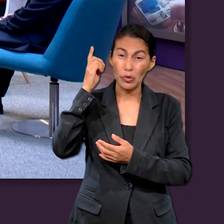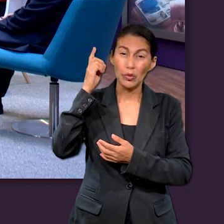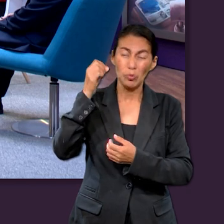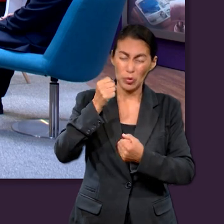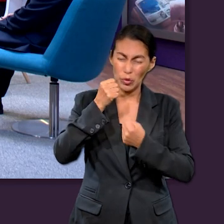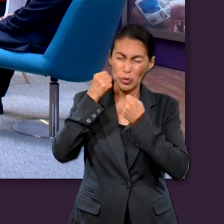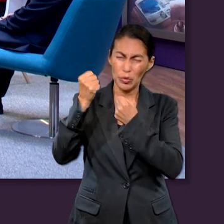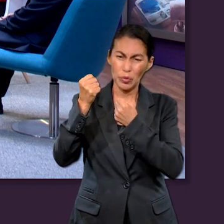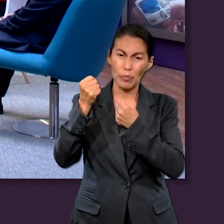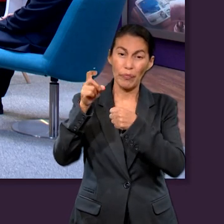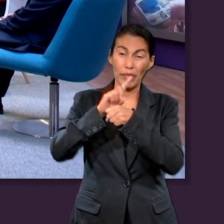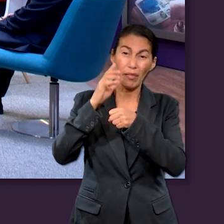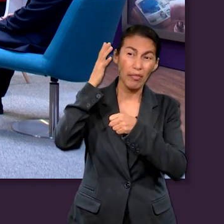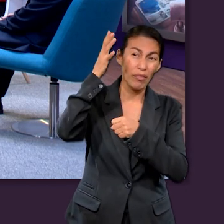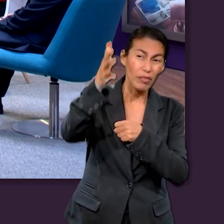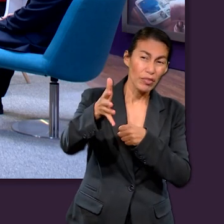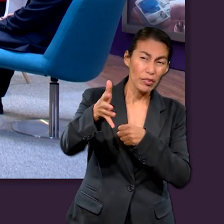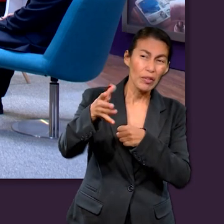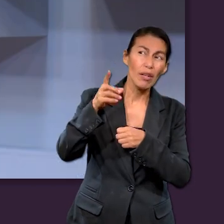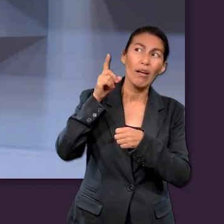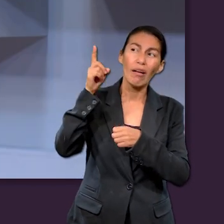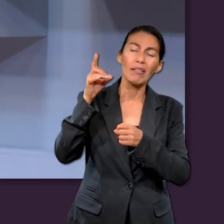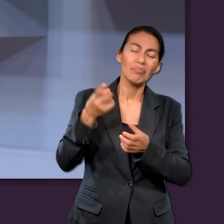para resucitarlo en el día final.